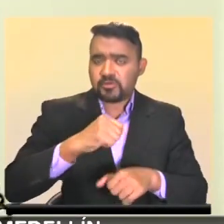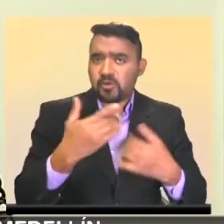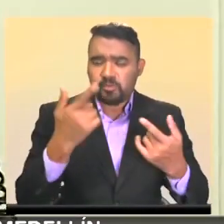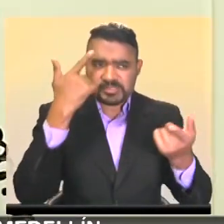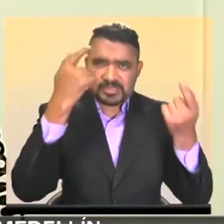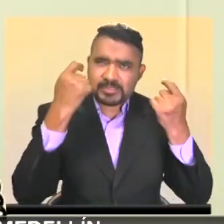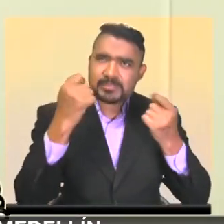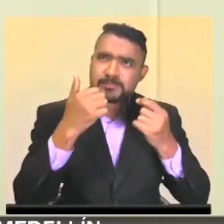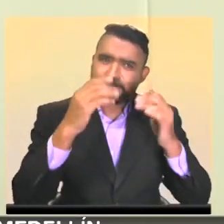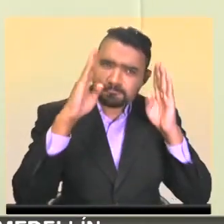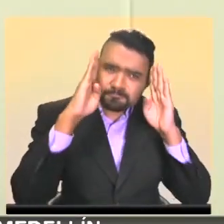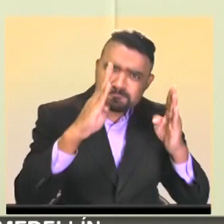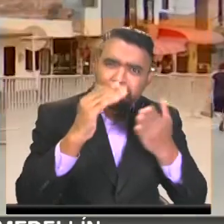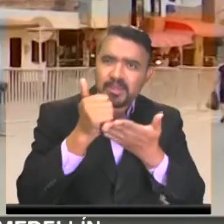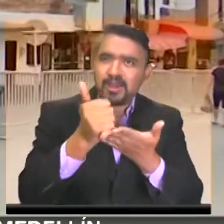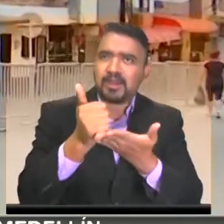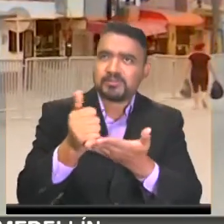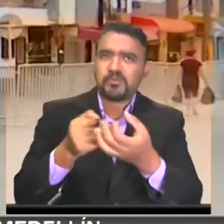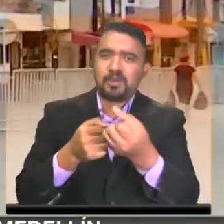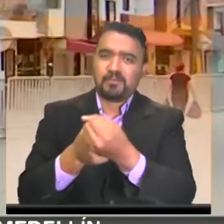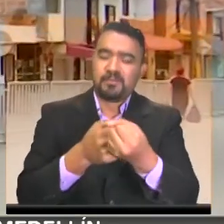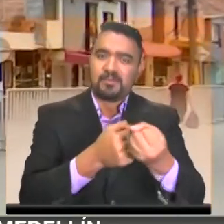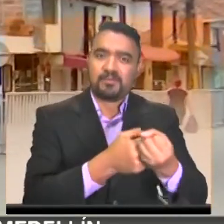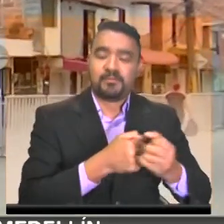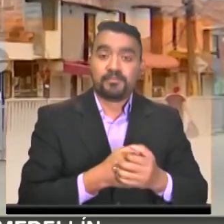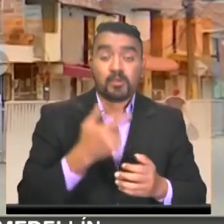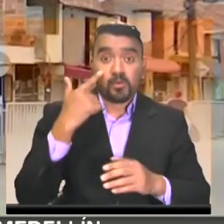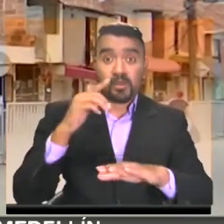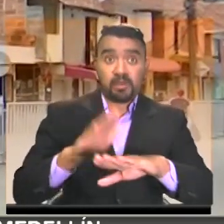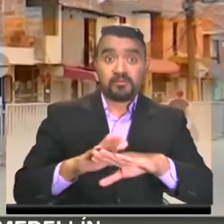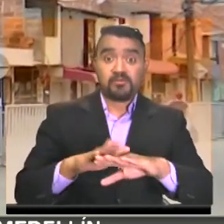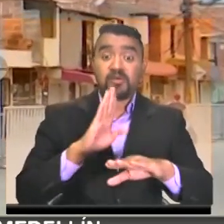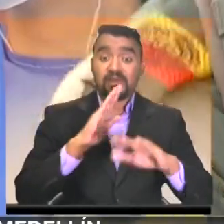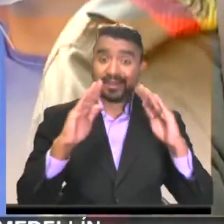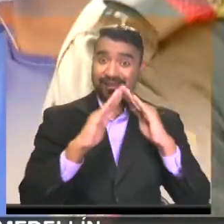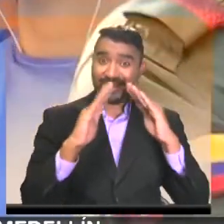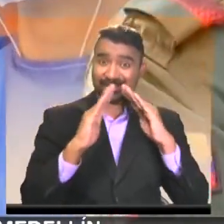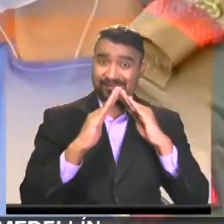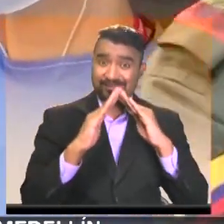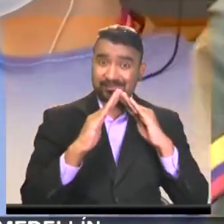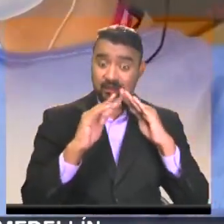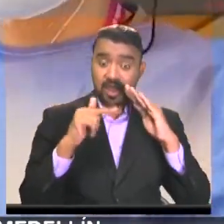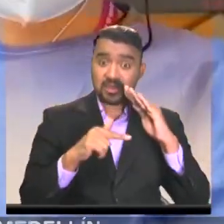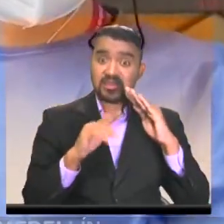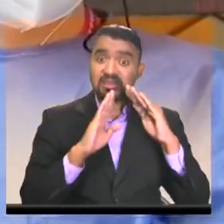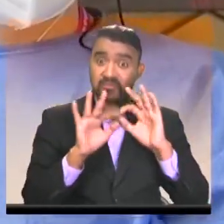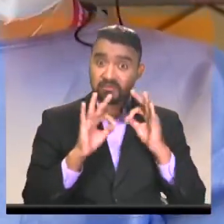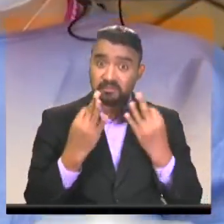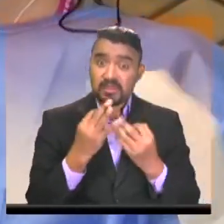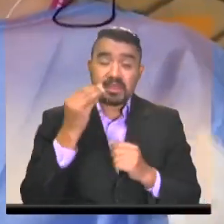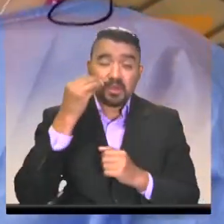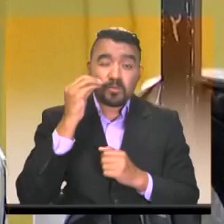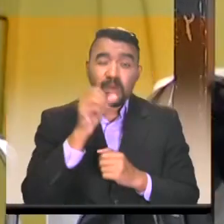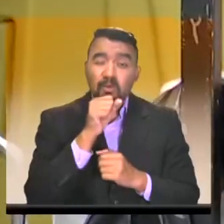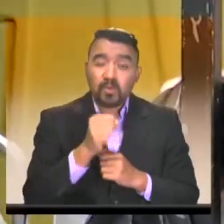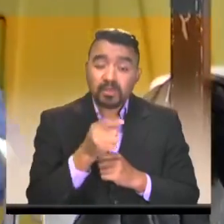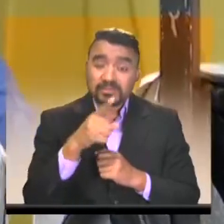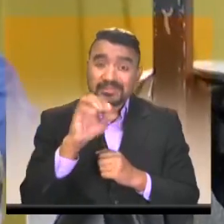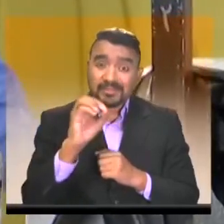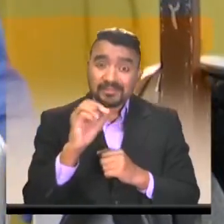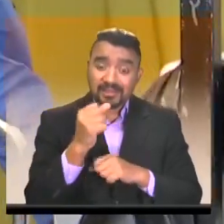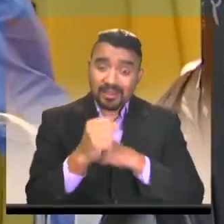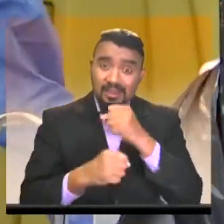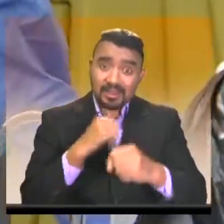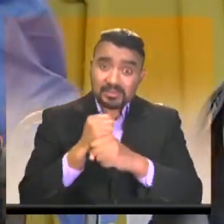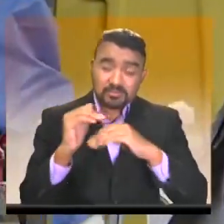autoridades de Medellín recomendaron a quienes convivan con mayores de 60 años usar la mascarilla, incluso dentro del hogar, por lo menos